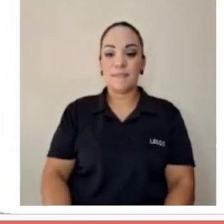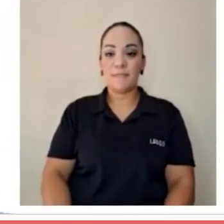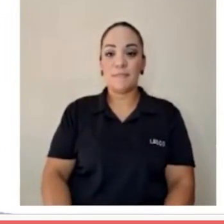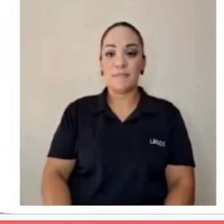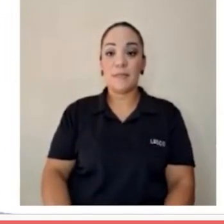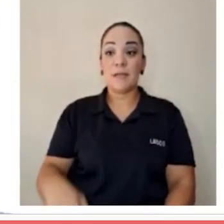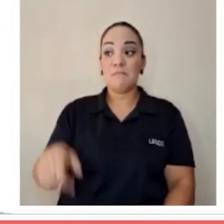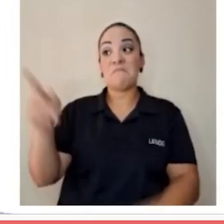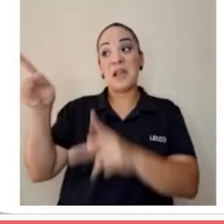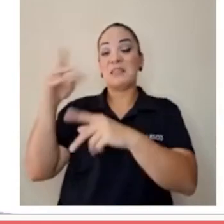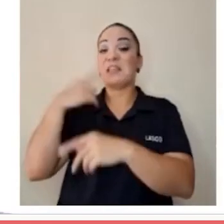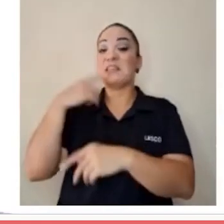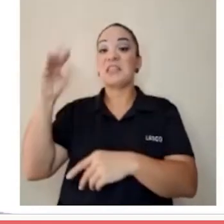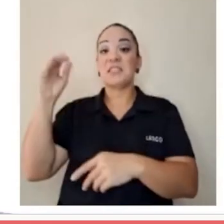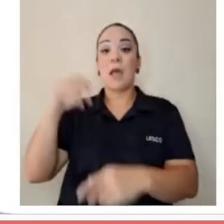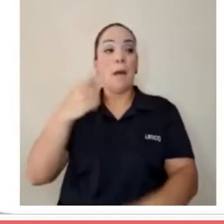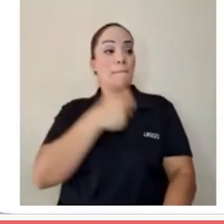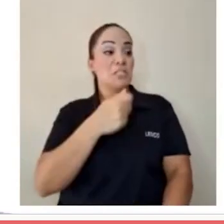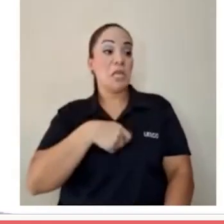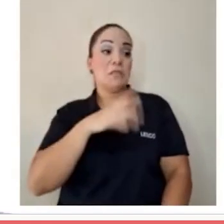el presidente nos habla feo,